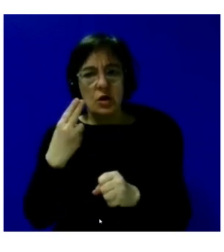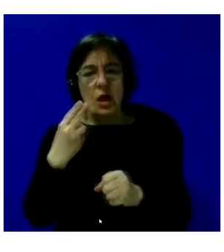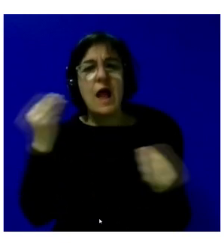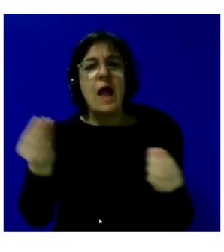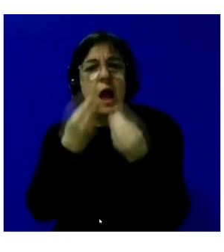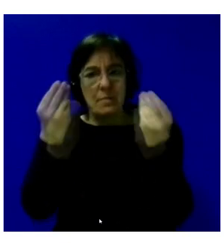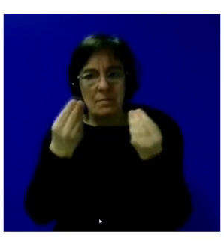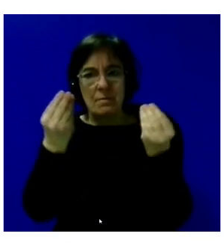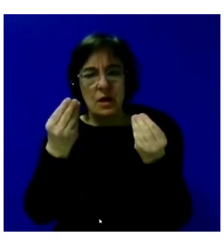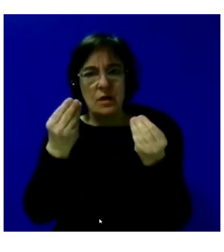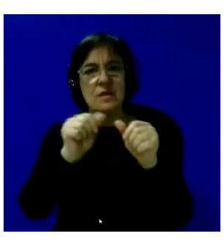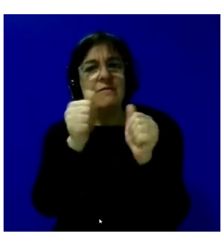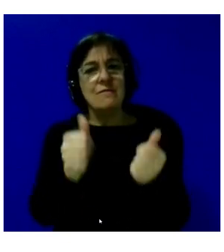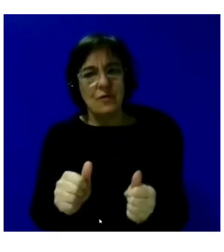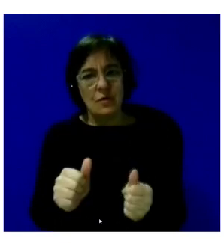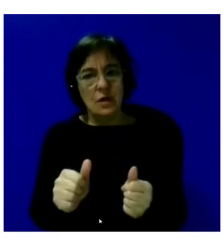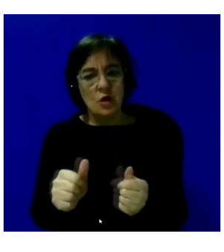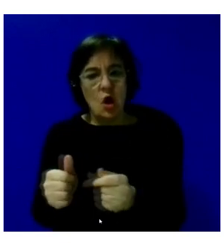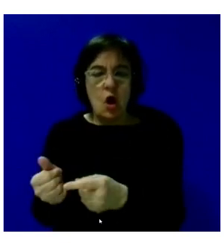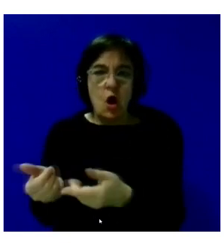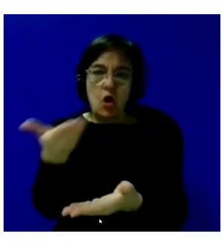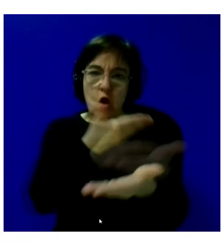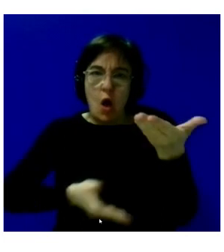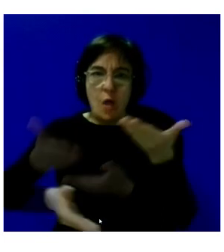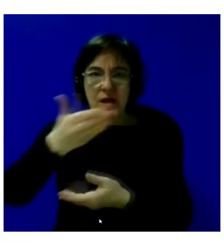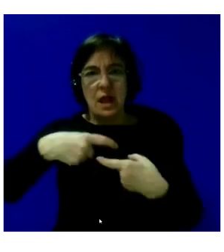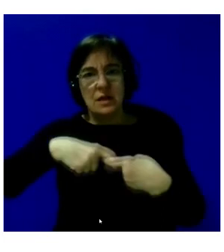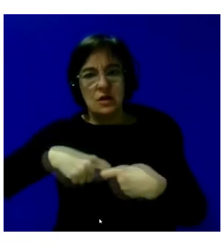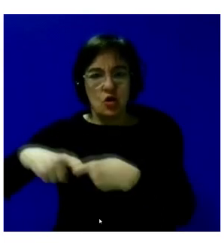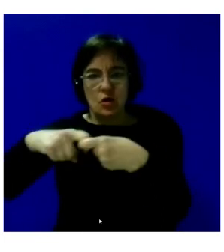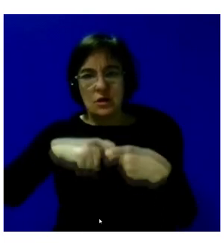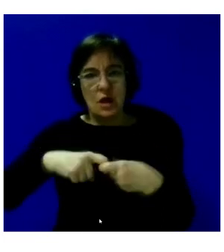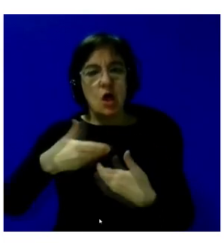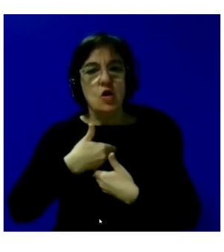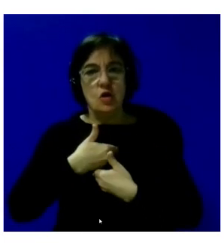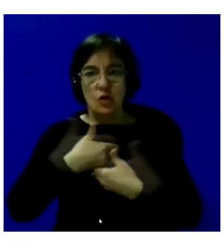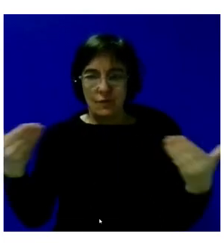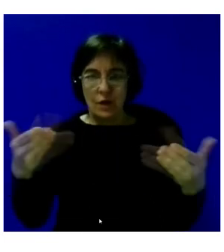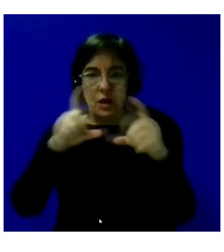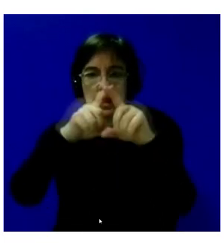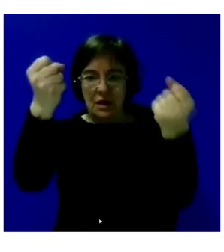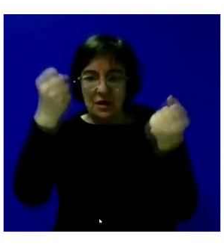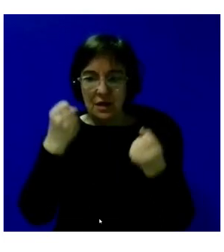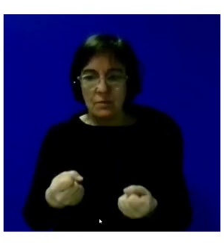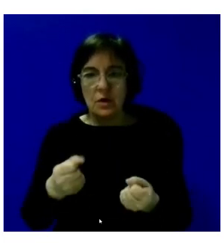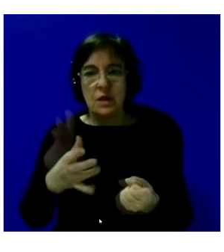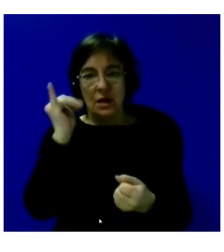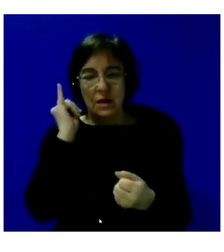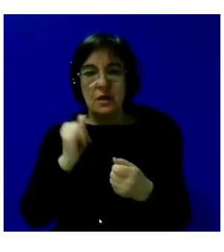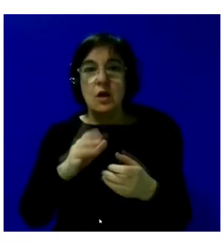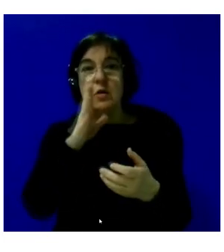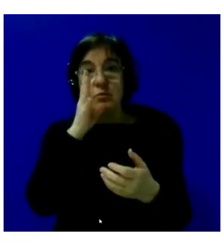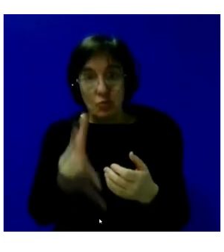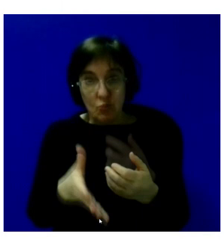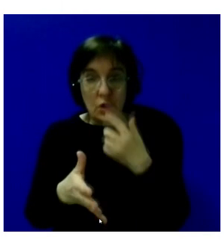mejorarlo de manera cooperativa, solidaria, desde la confianza institucional que tenemos. Por